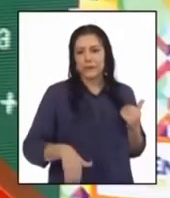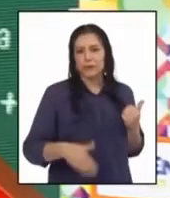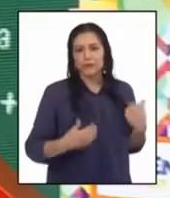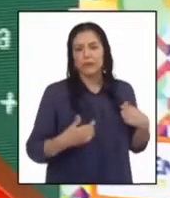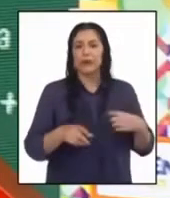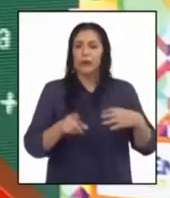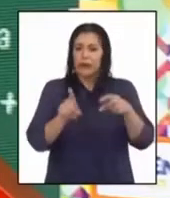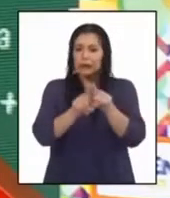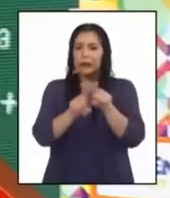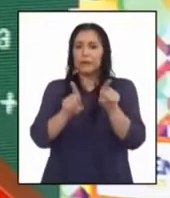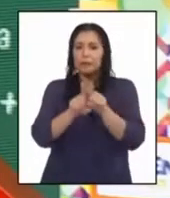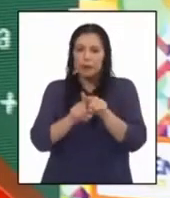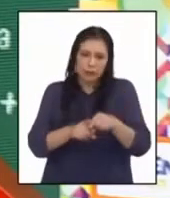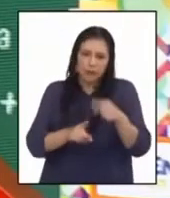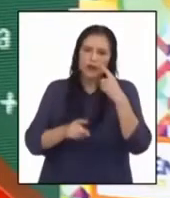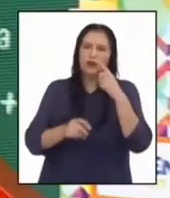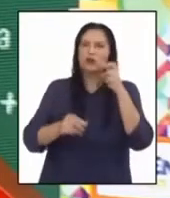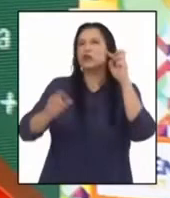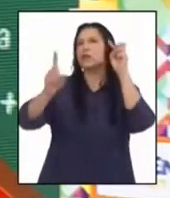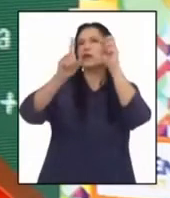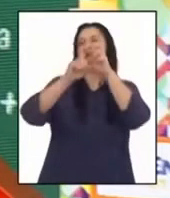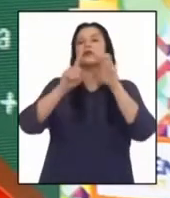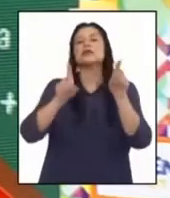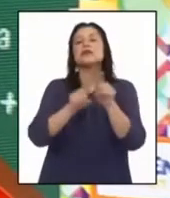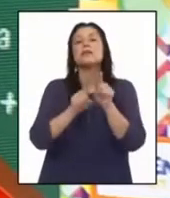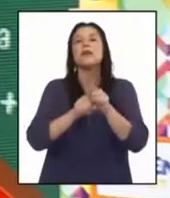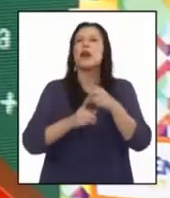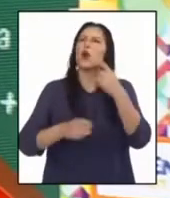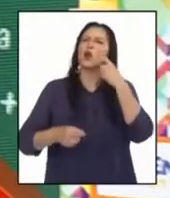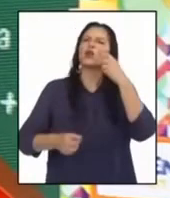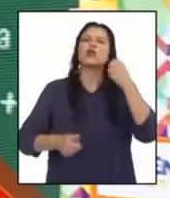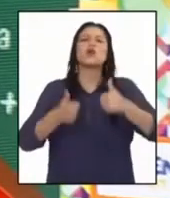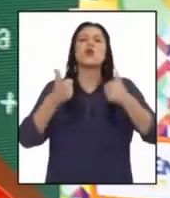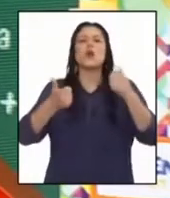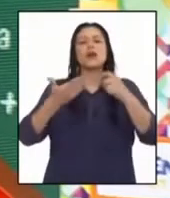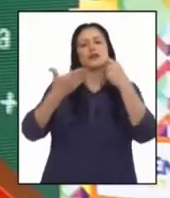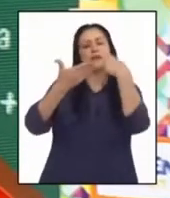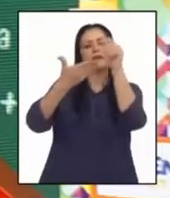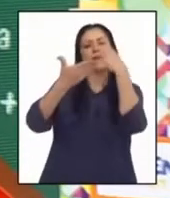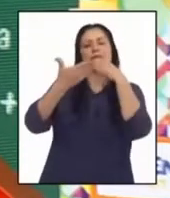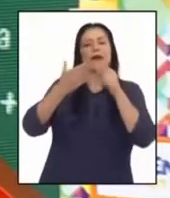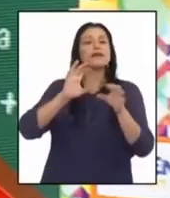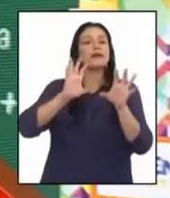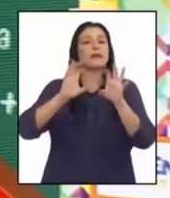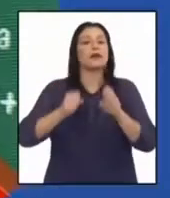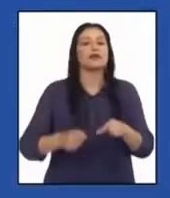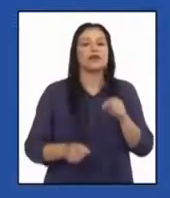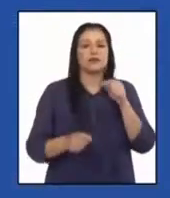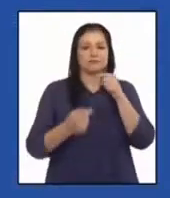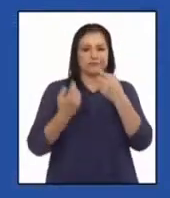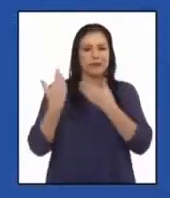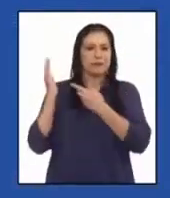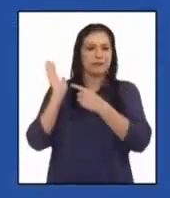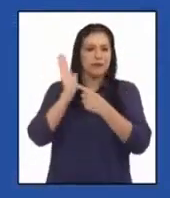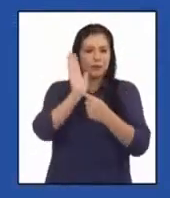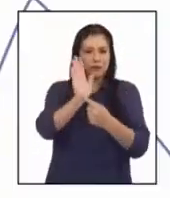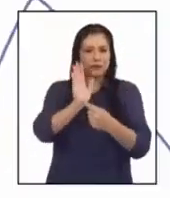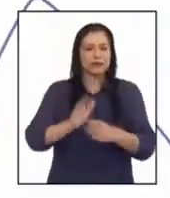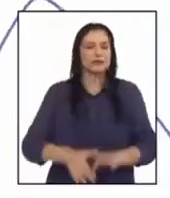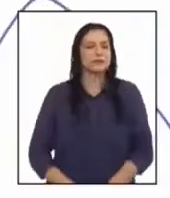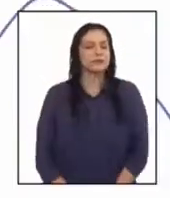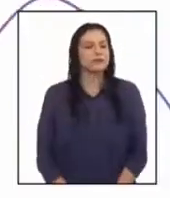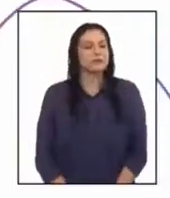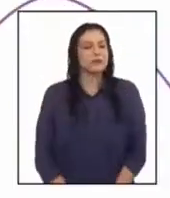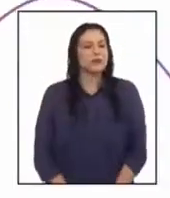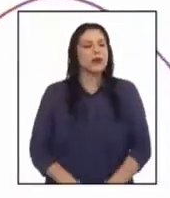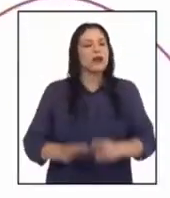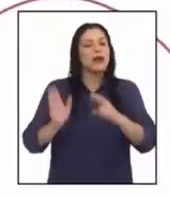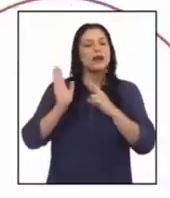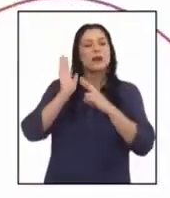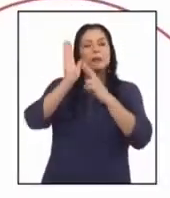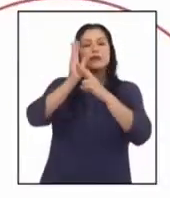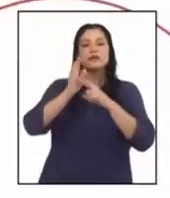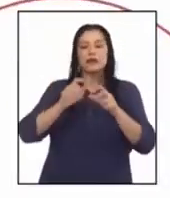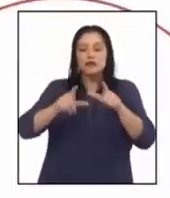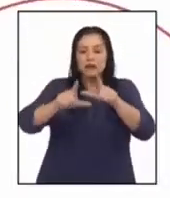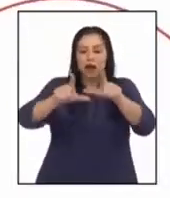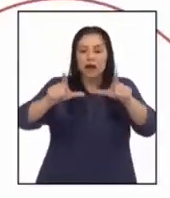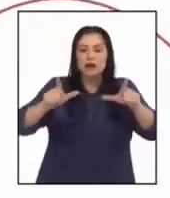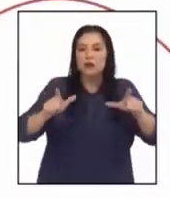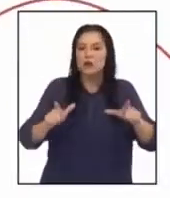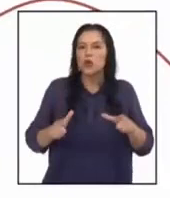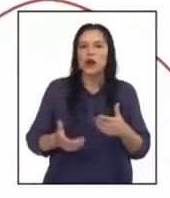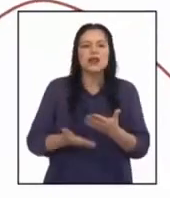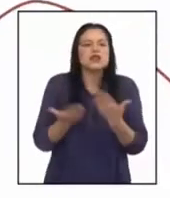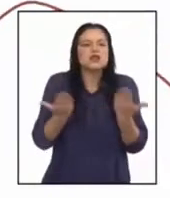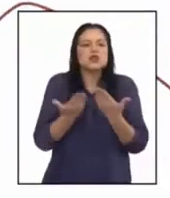Además de conocer el propósito, también debemos conocer los criterios de evaluación. Y estos son... Representa la ubicación de